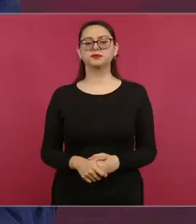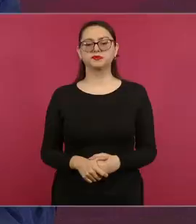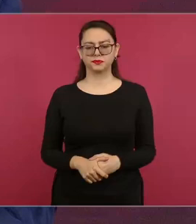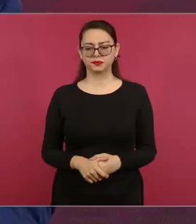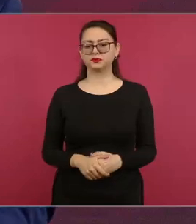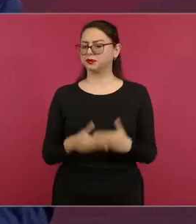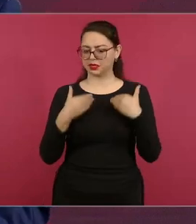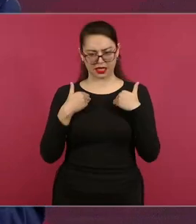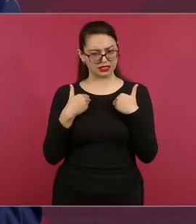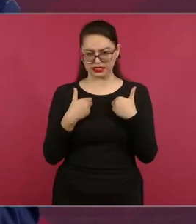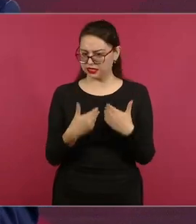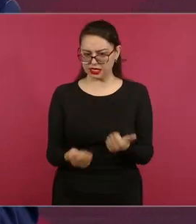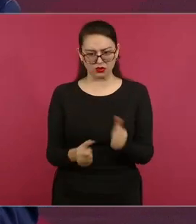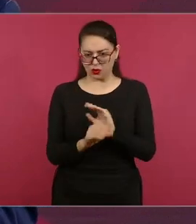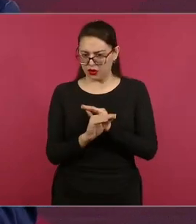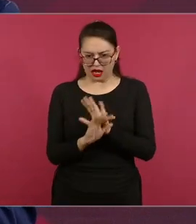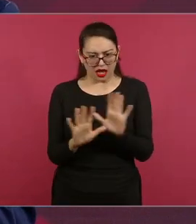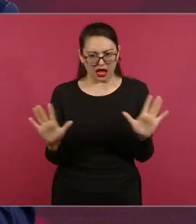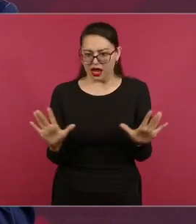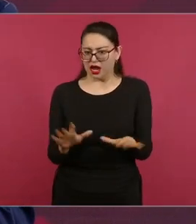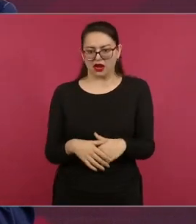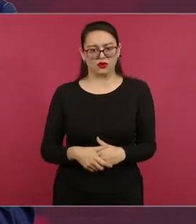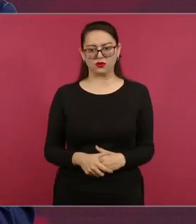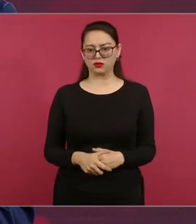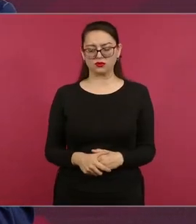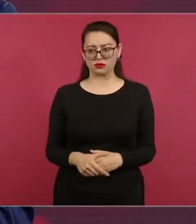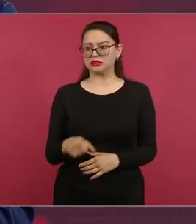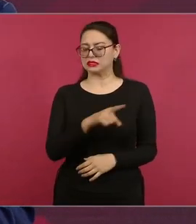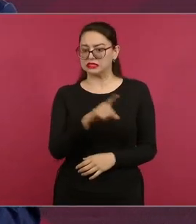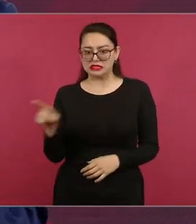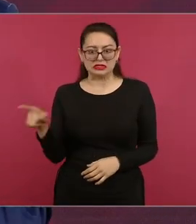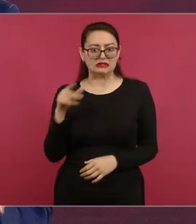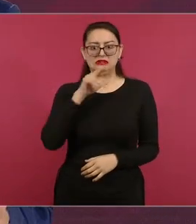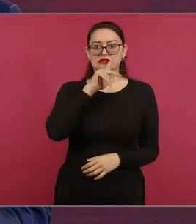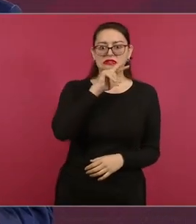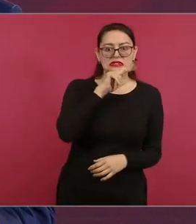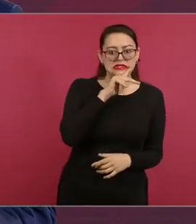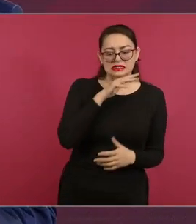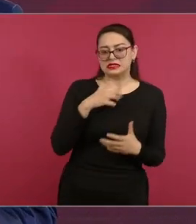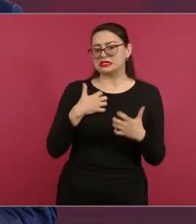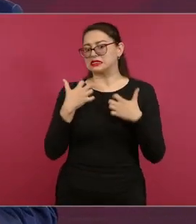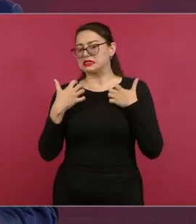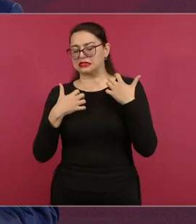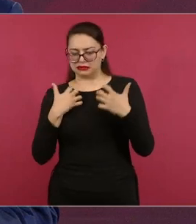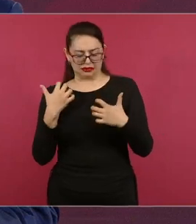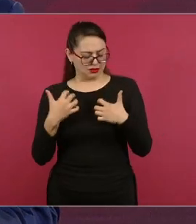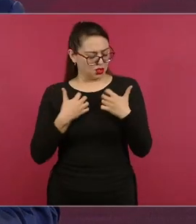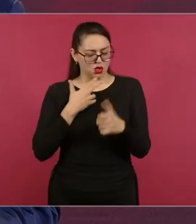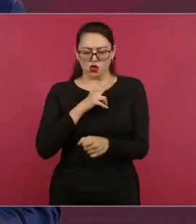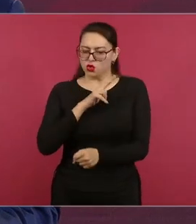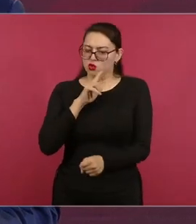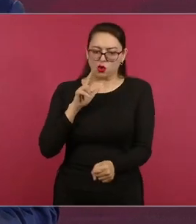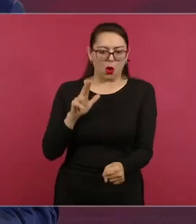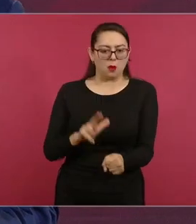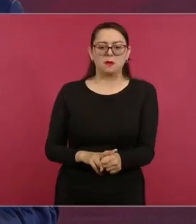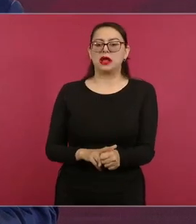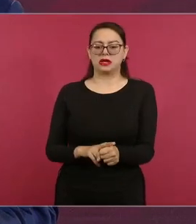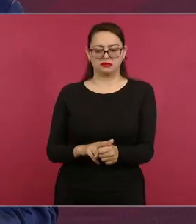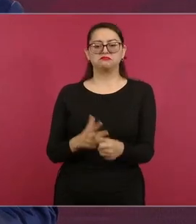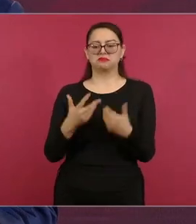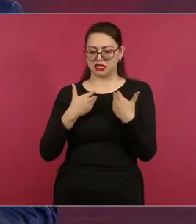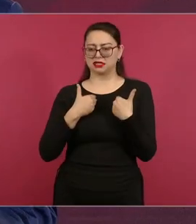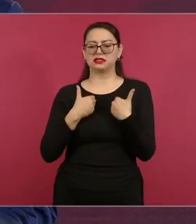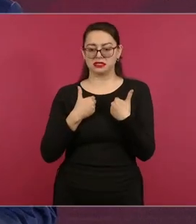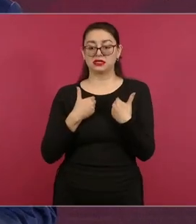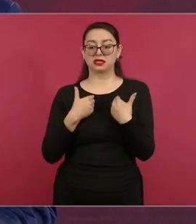su desesperación, porque es mucho